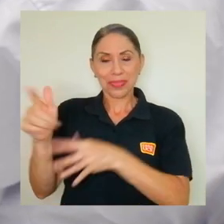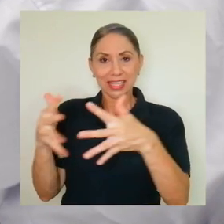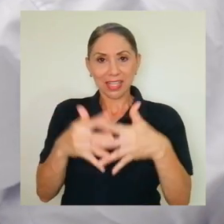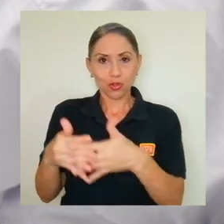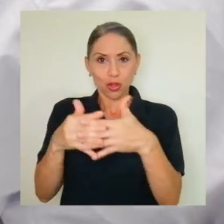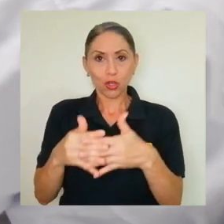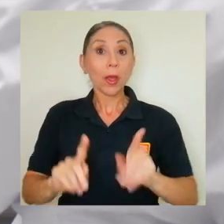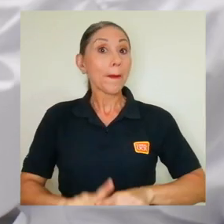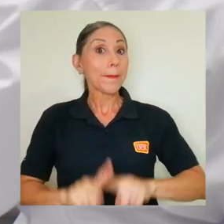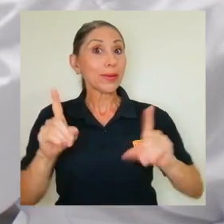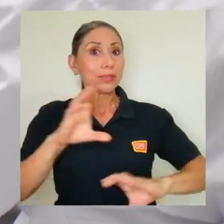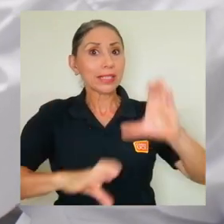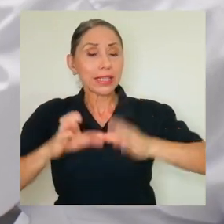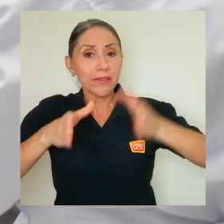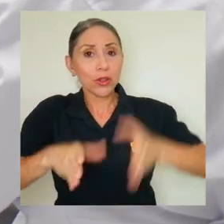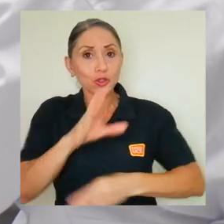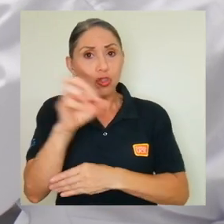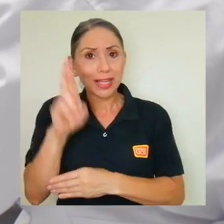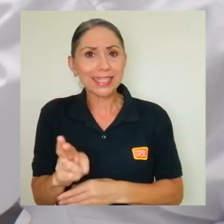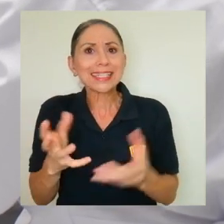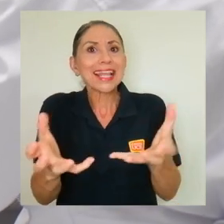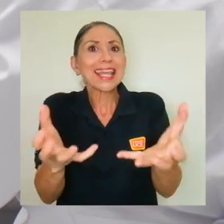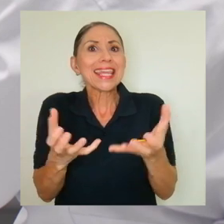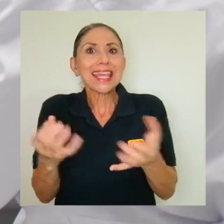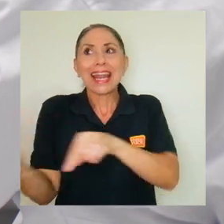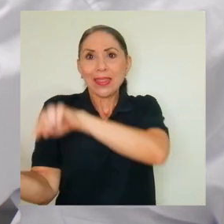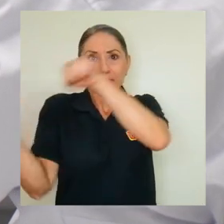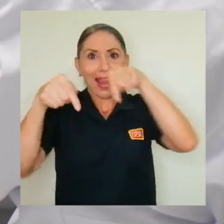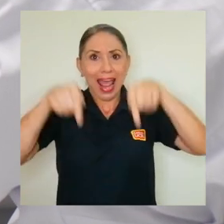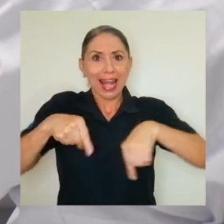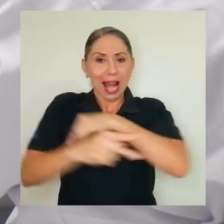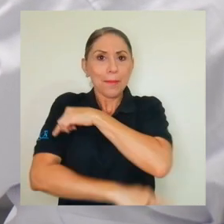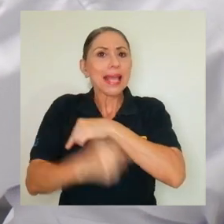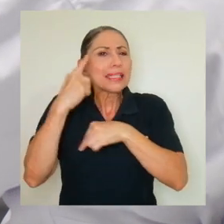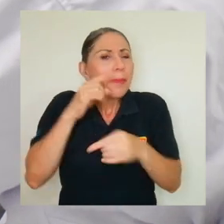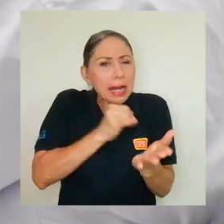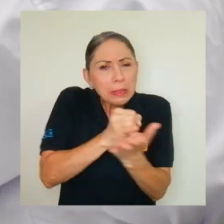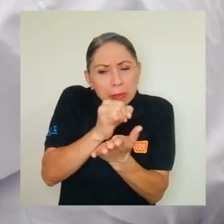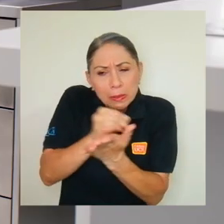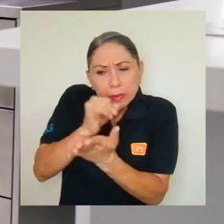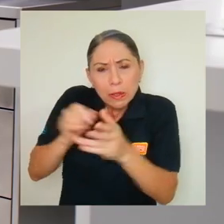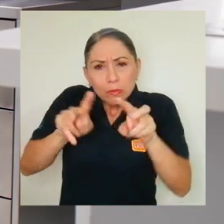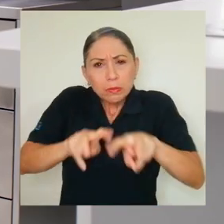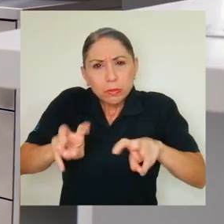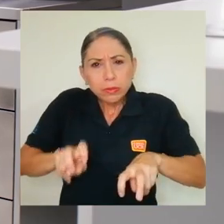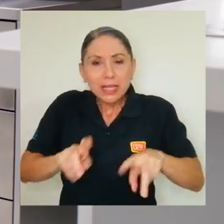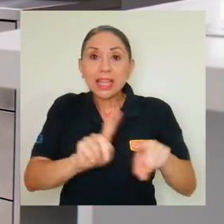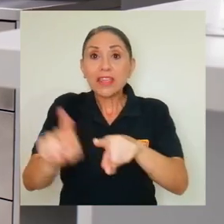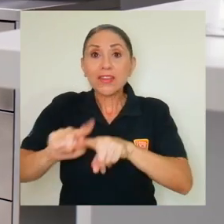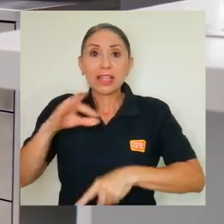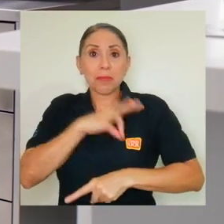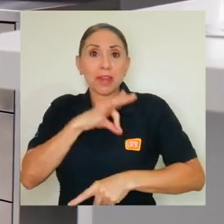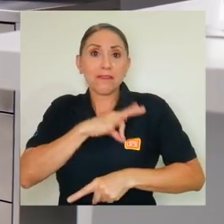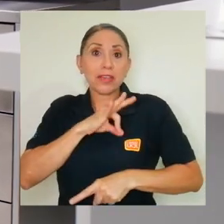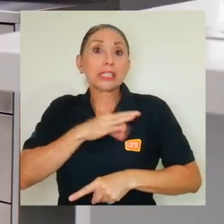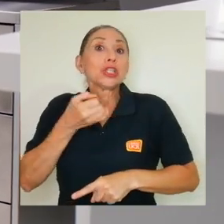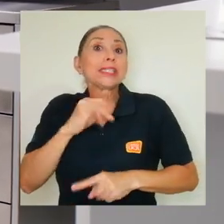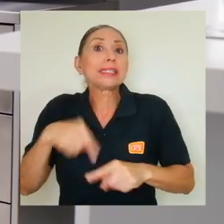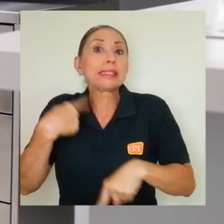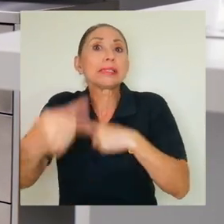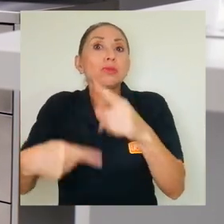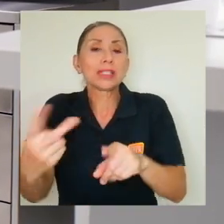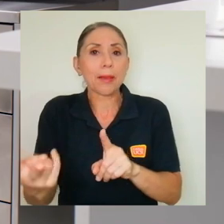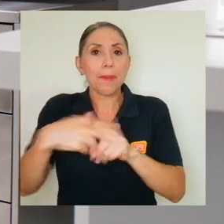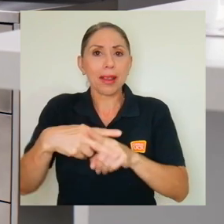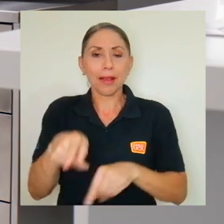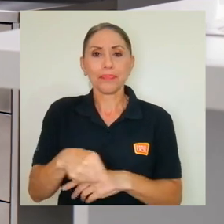No obstante, los científicos costarricenses buscan traerle al país para fines investigativos y por los distintos beneficios que tendría su eventual